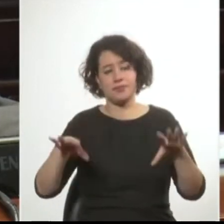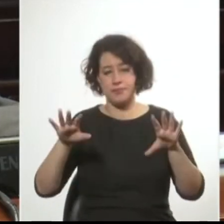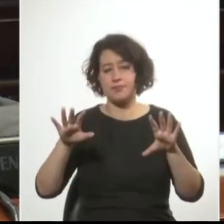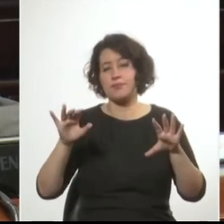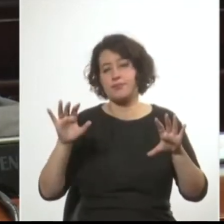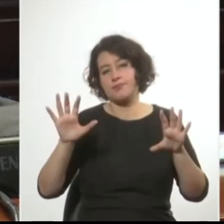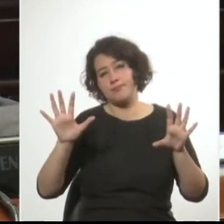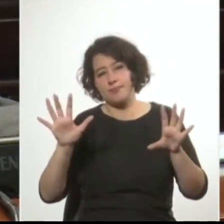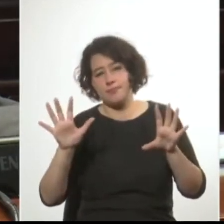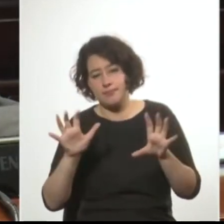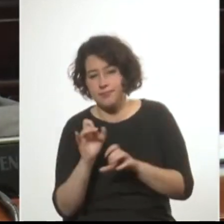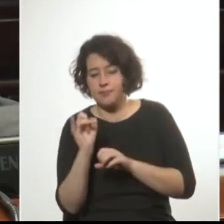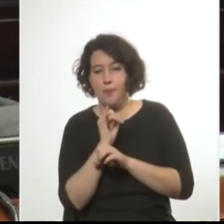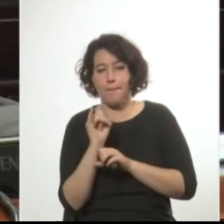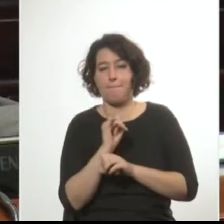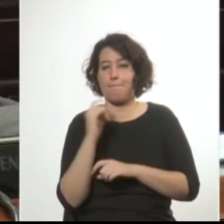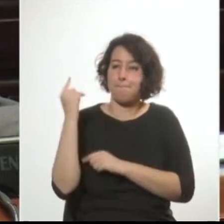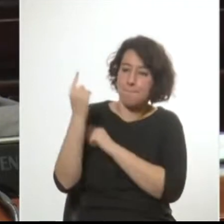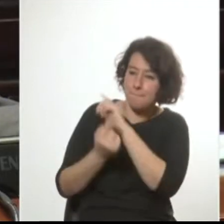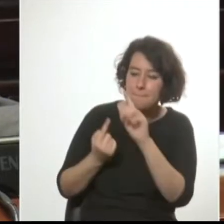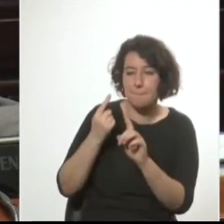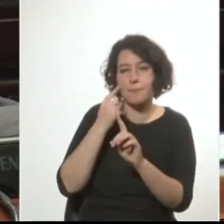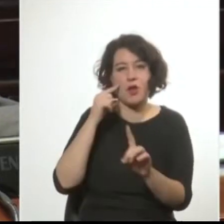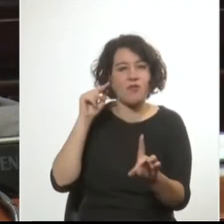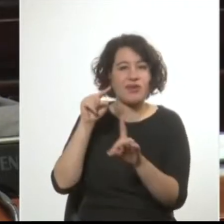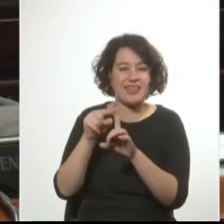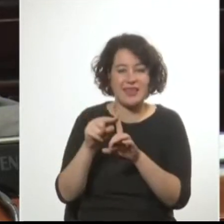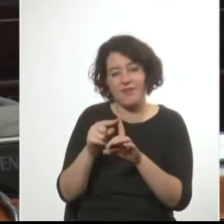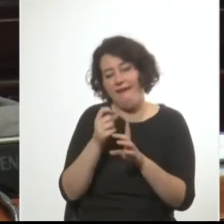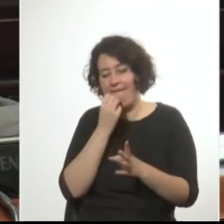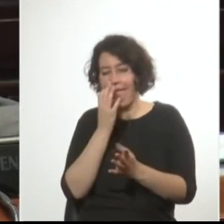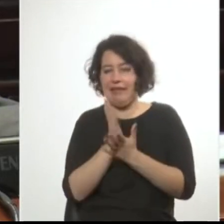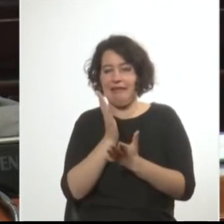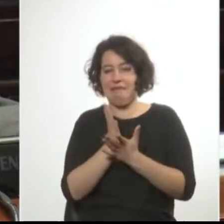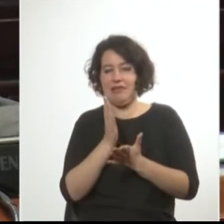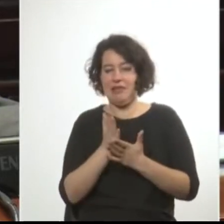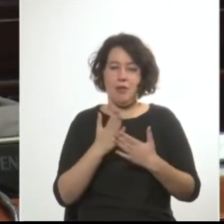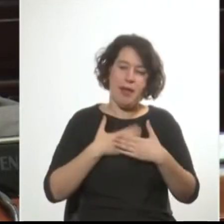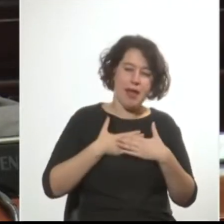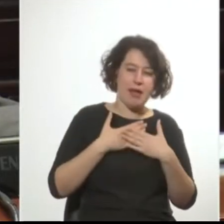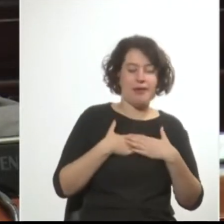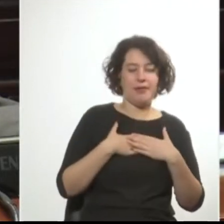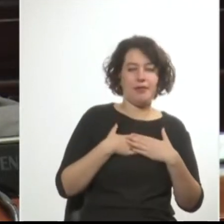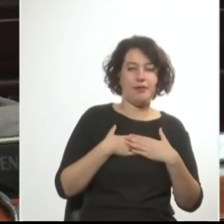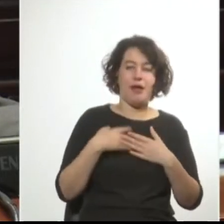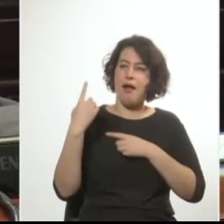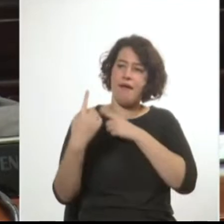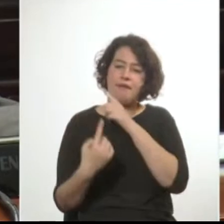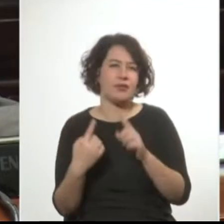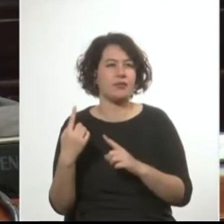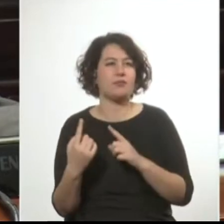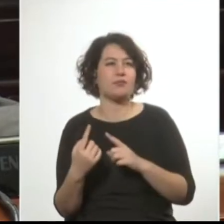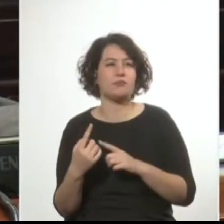institucional, a veces con la intención de extraer beneficios que arrimara agua para su molino, otras veces